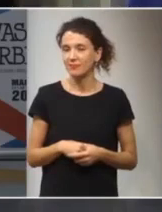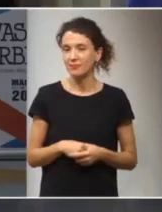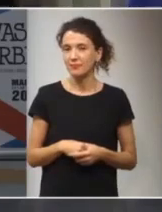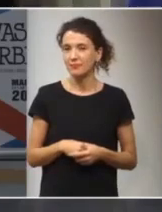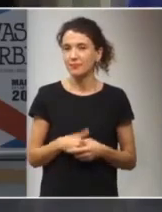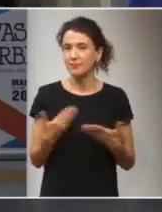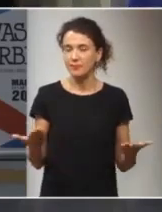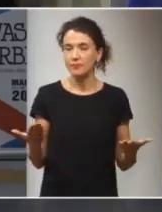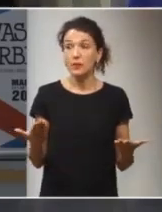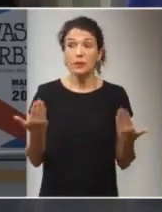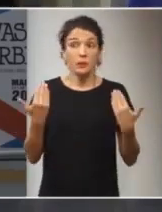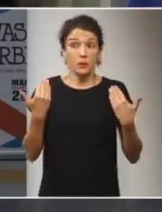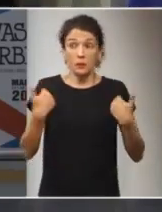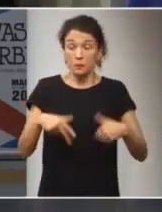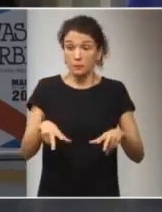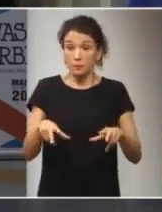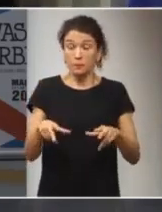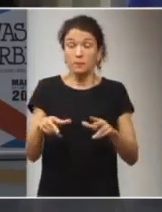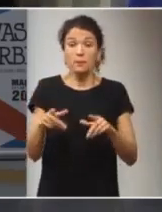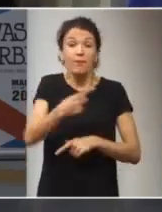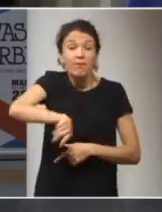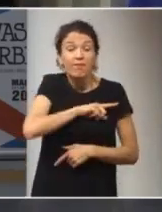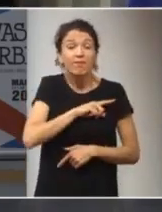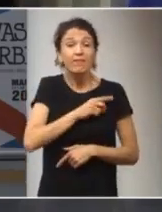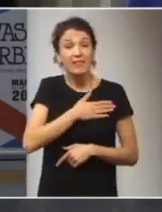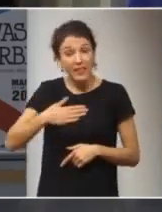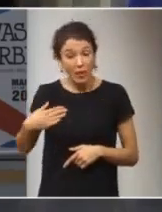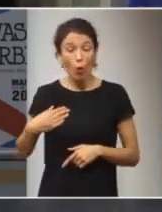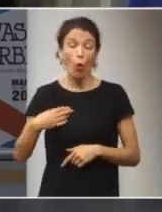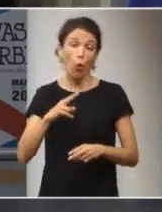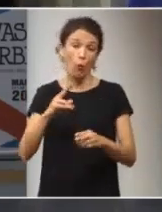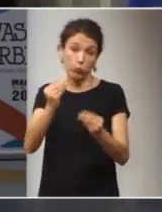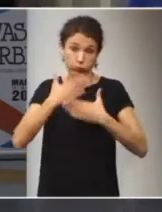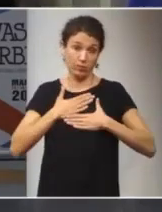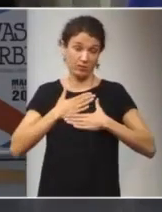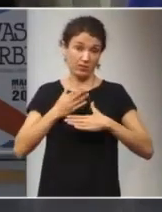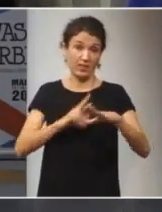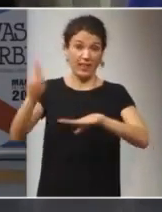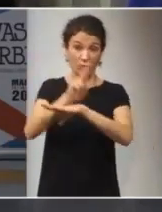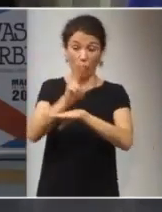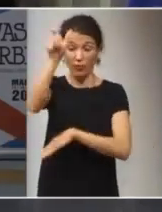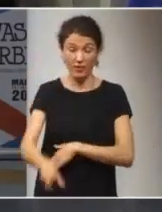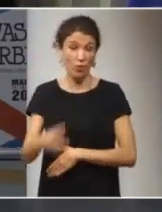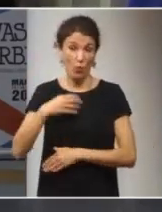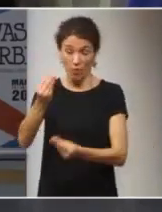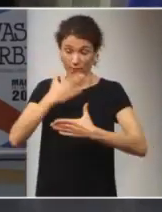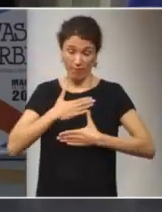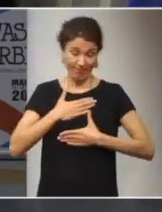Y, en fin, solo desearos, en nombre del rector, que disculpa su ausencia esta tarde,